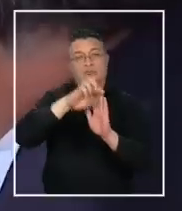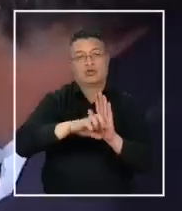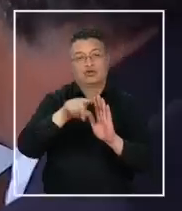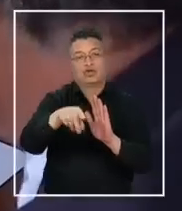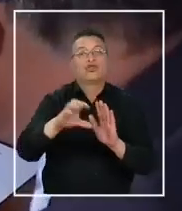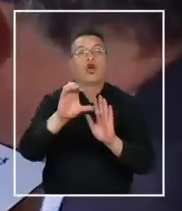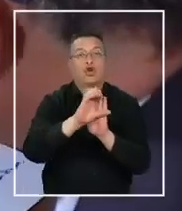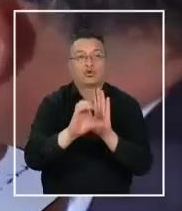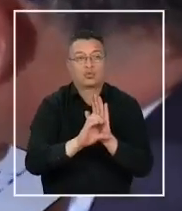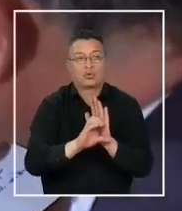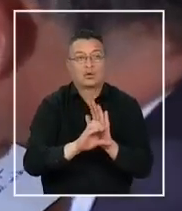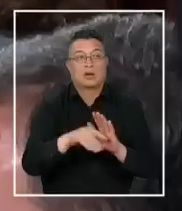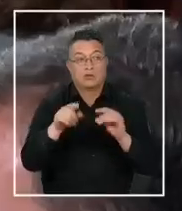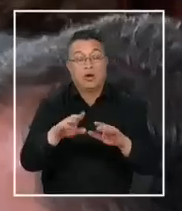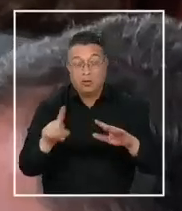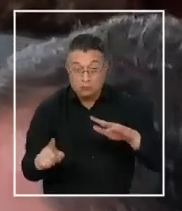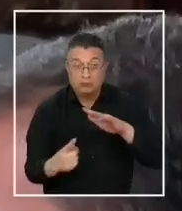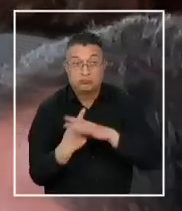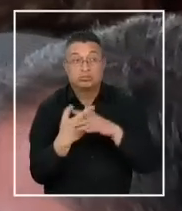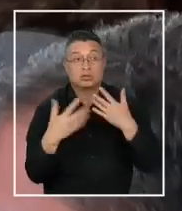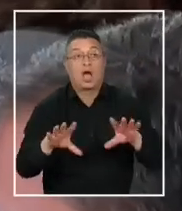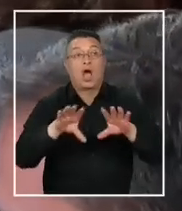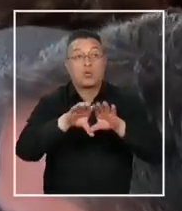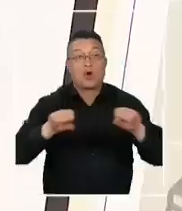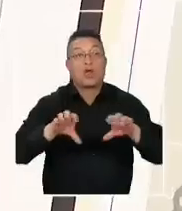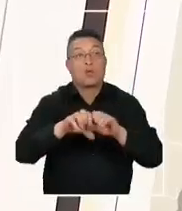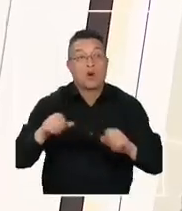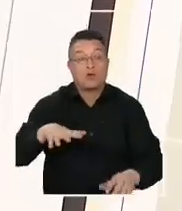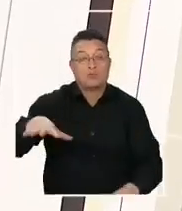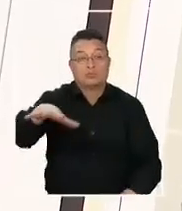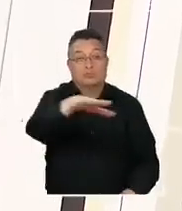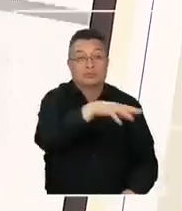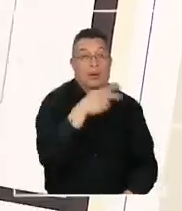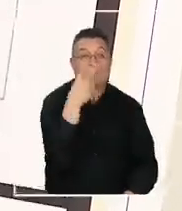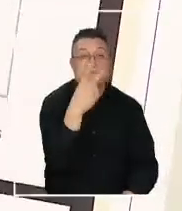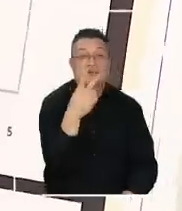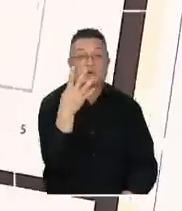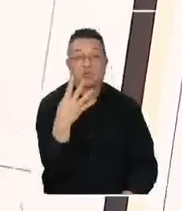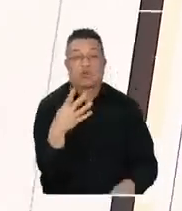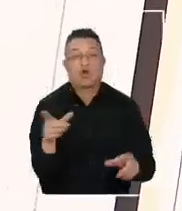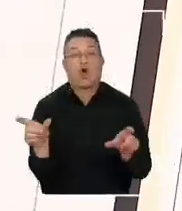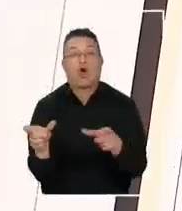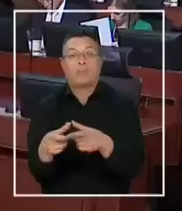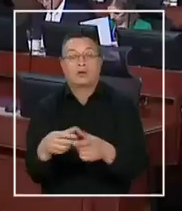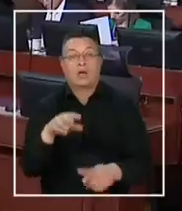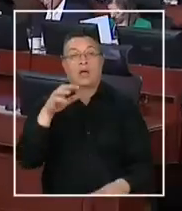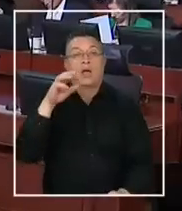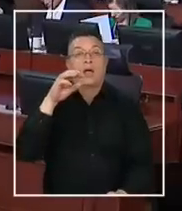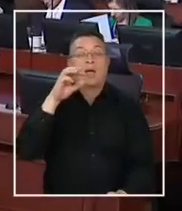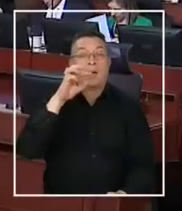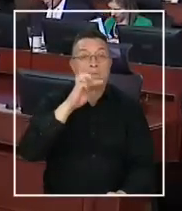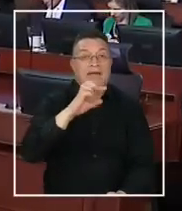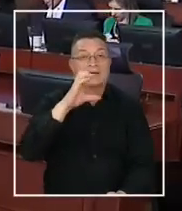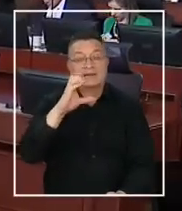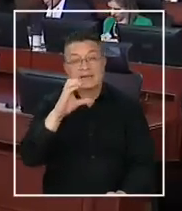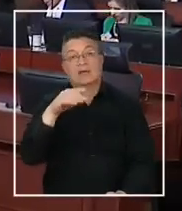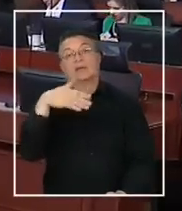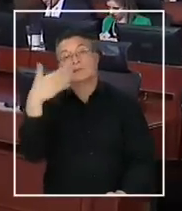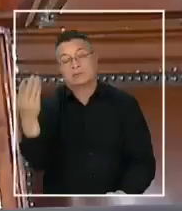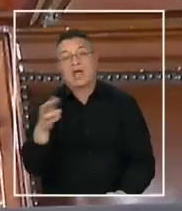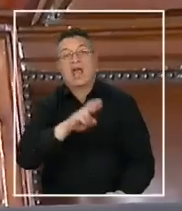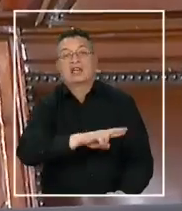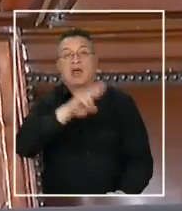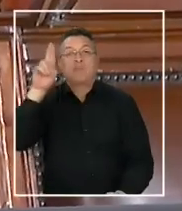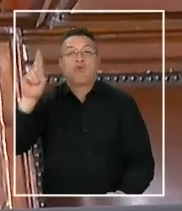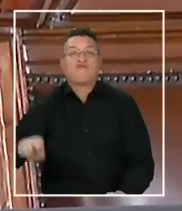constitucional. Texto surgido vía acuerdos transversales de los 24 comisionados del PC a republicanos, que tanto